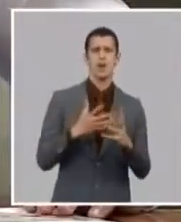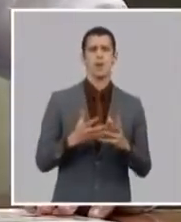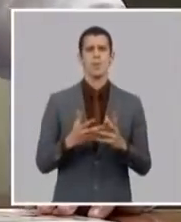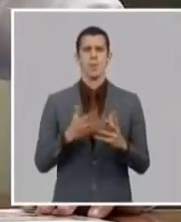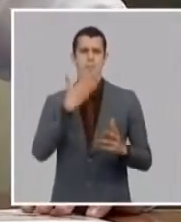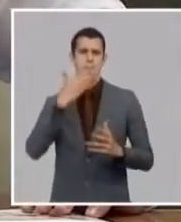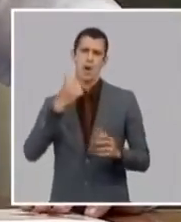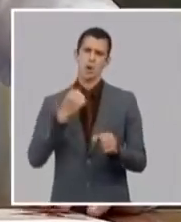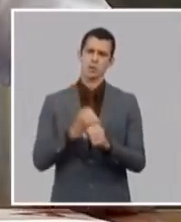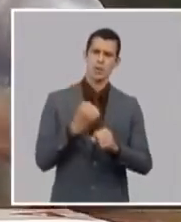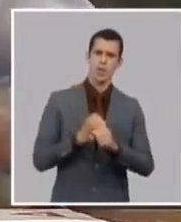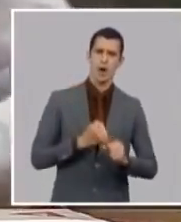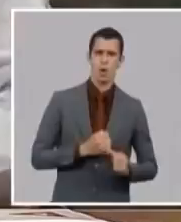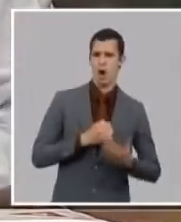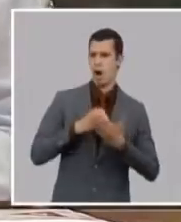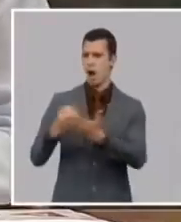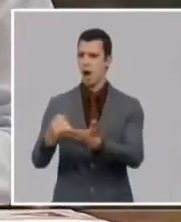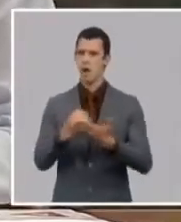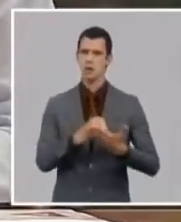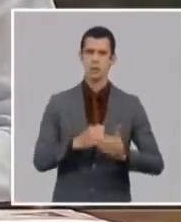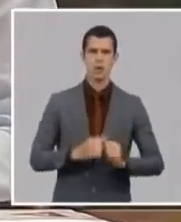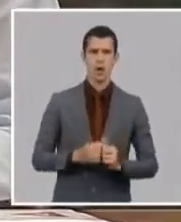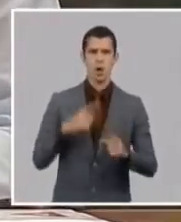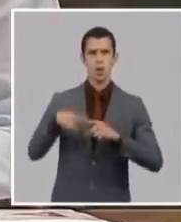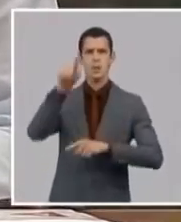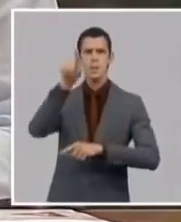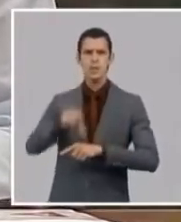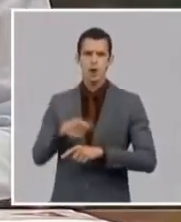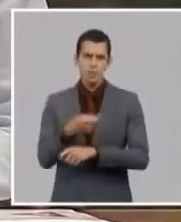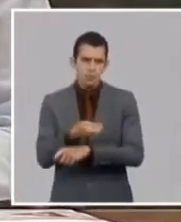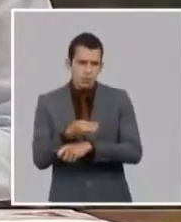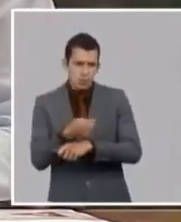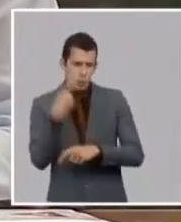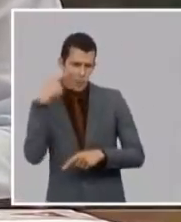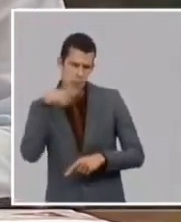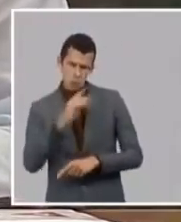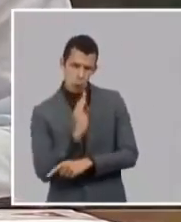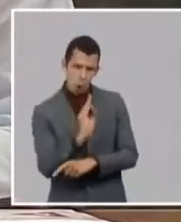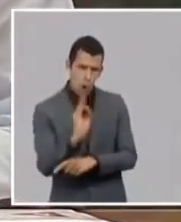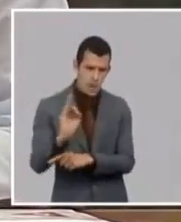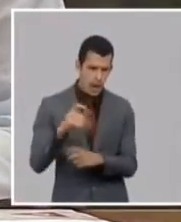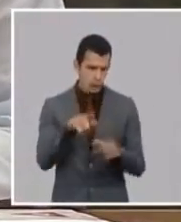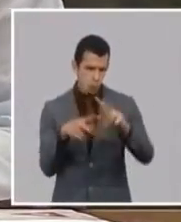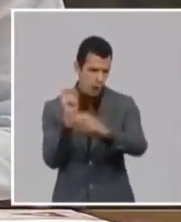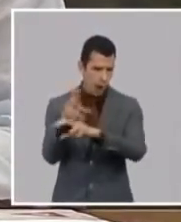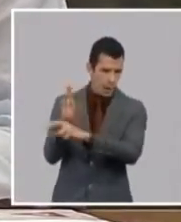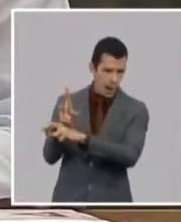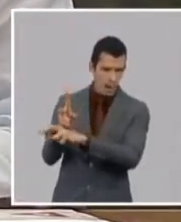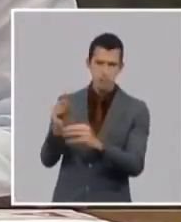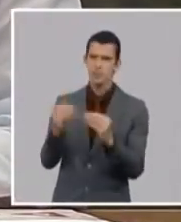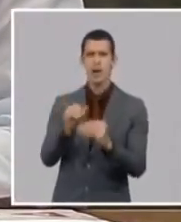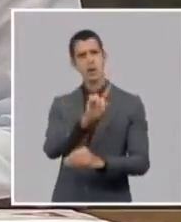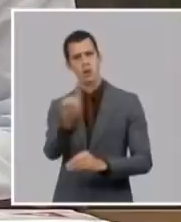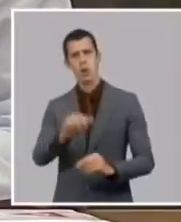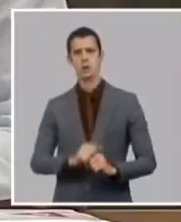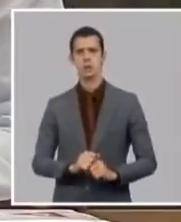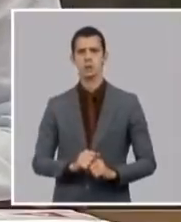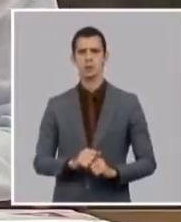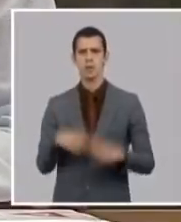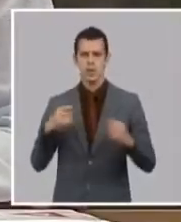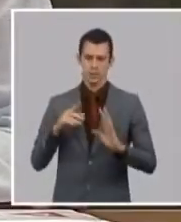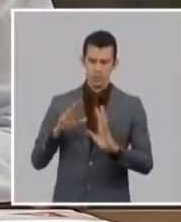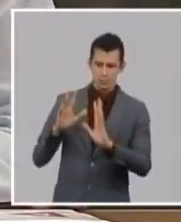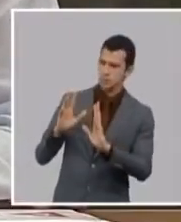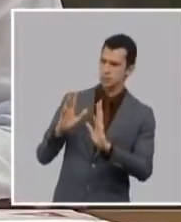otros introduzcan el odio en el alma cubana el alma cubana es un alma de bondad es un alma de solidaridad es un alma de